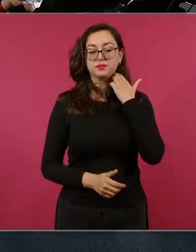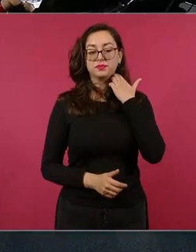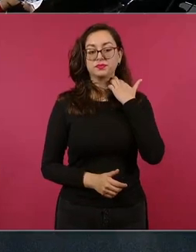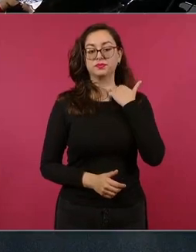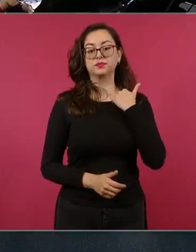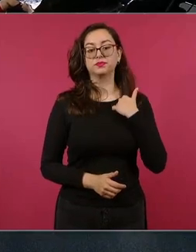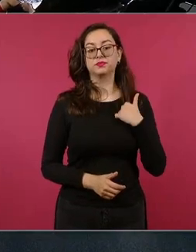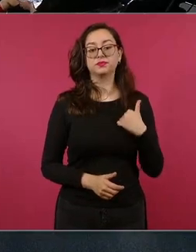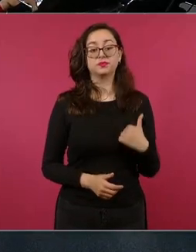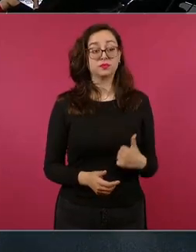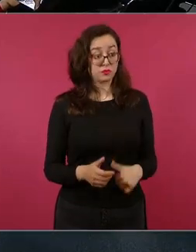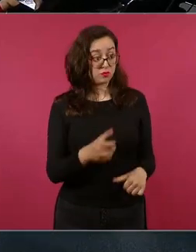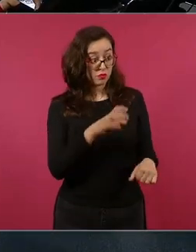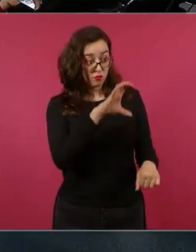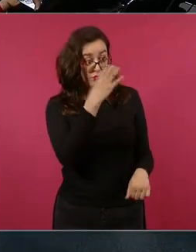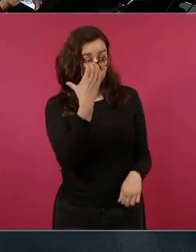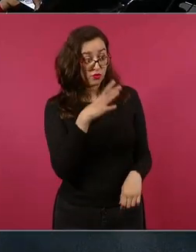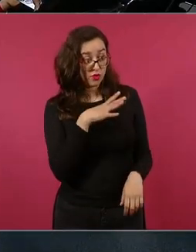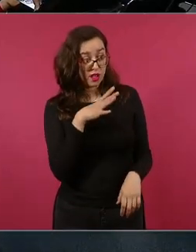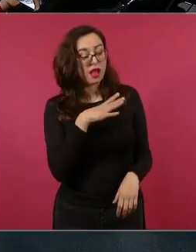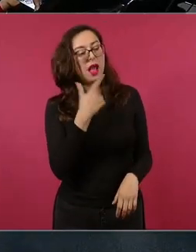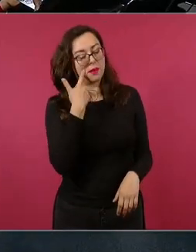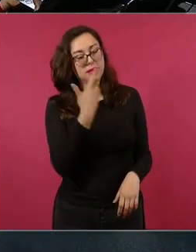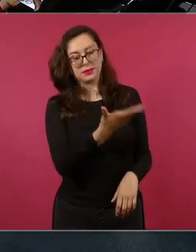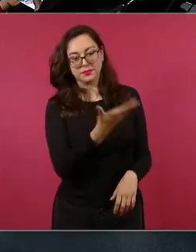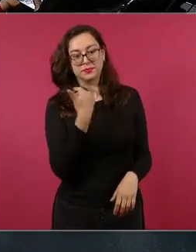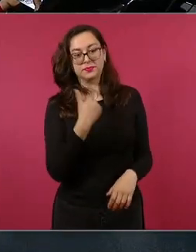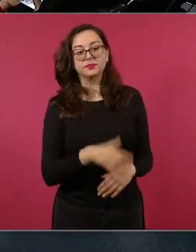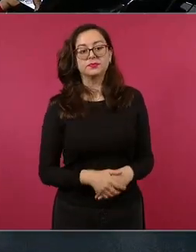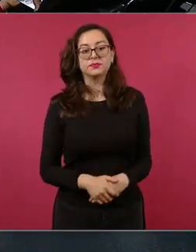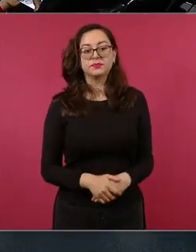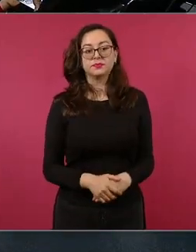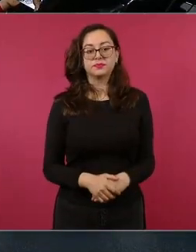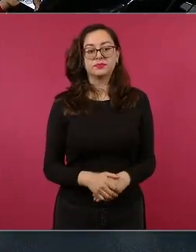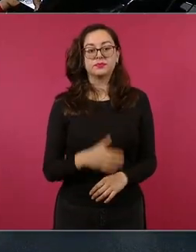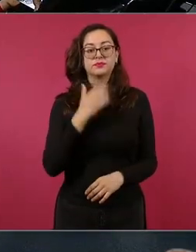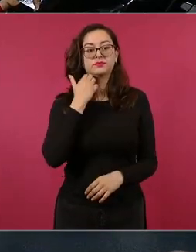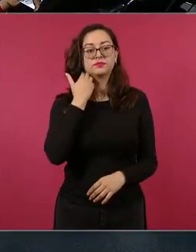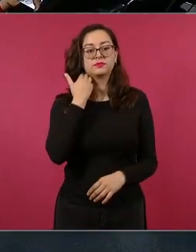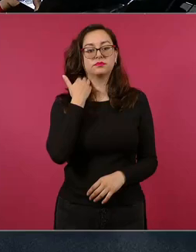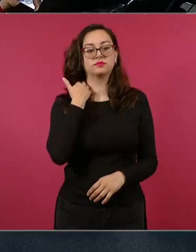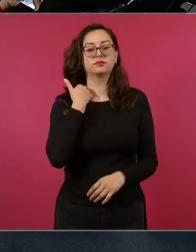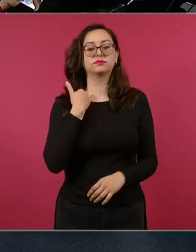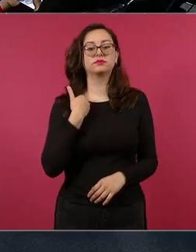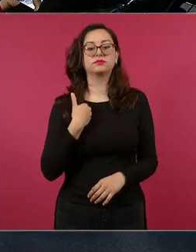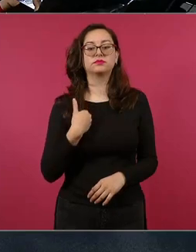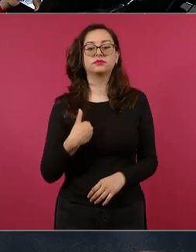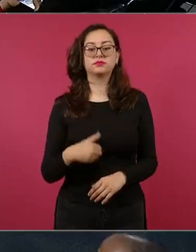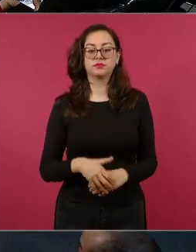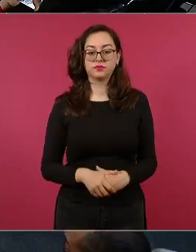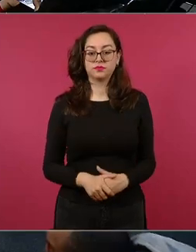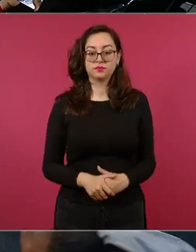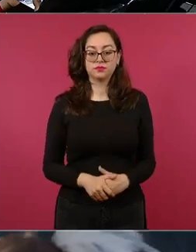pásame la foto este es México